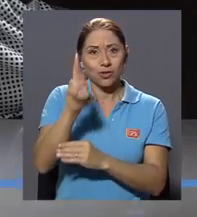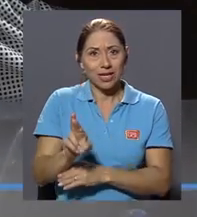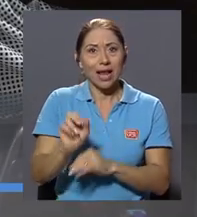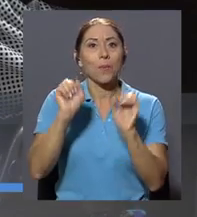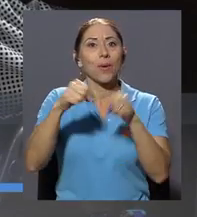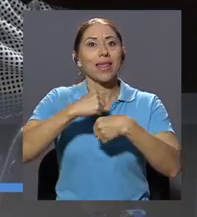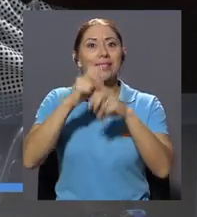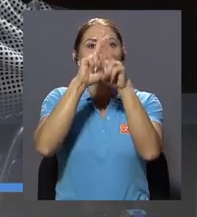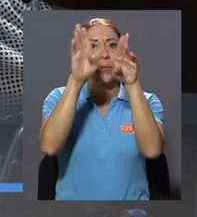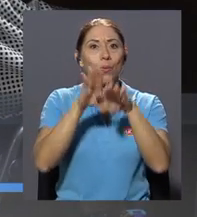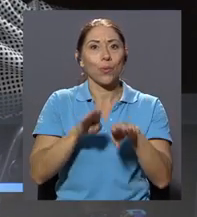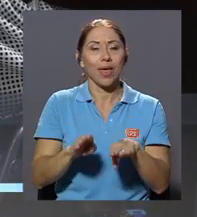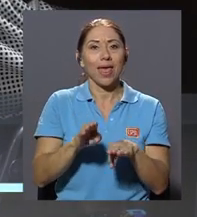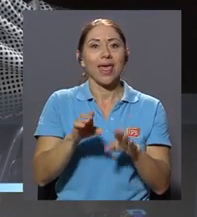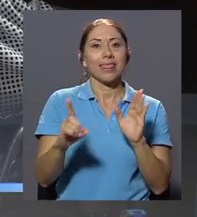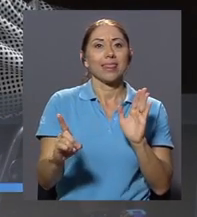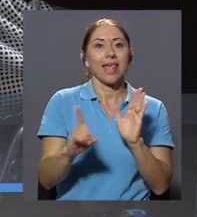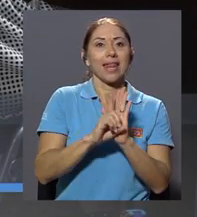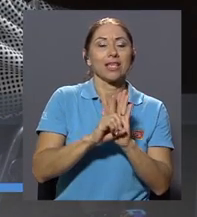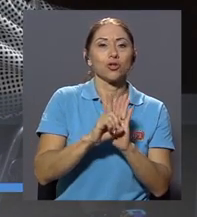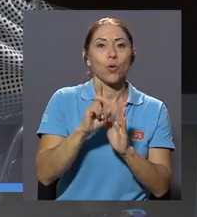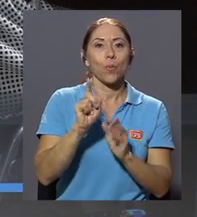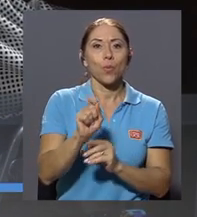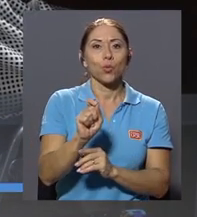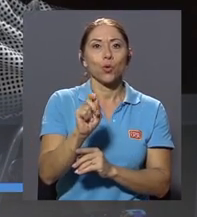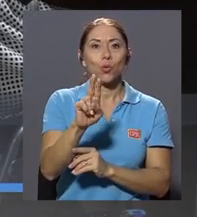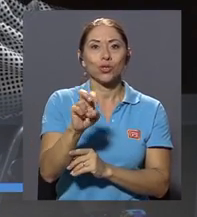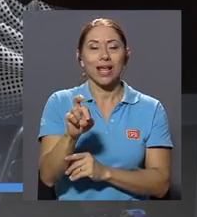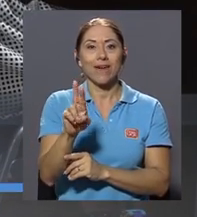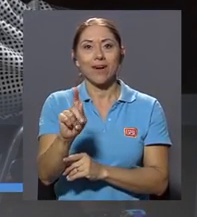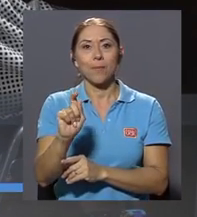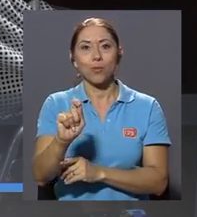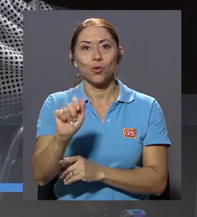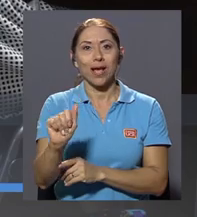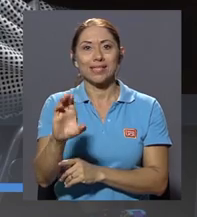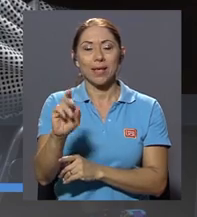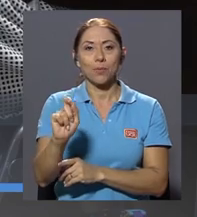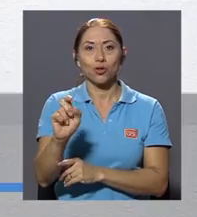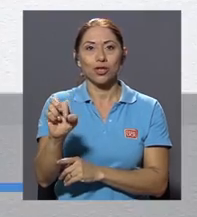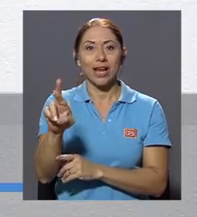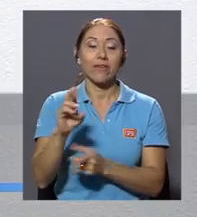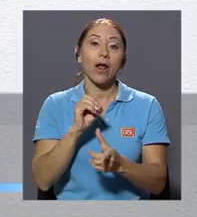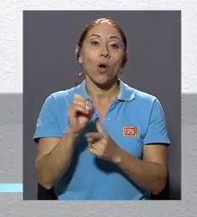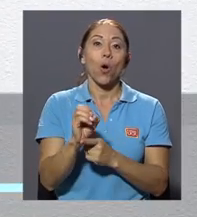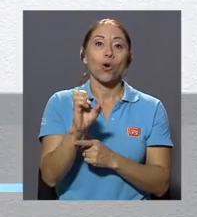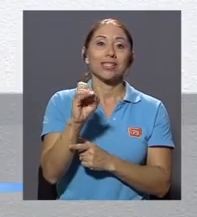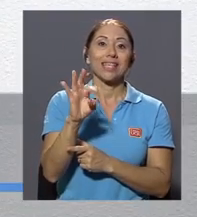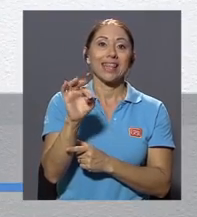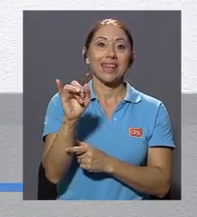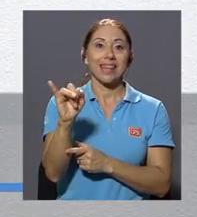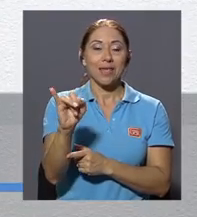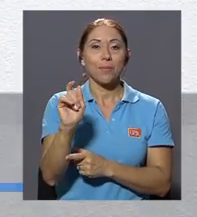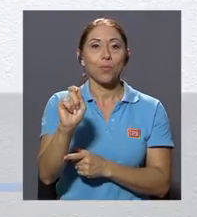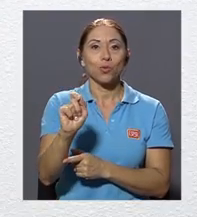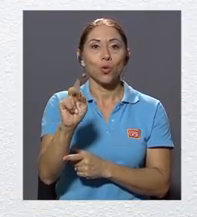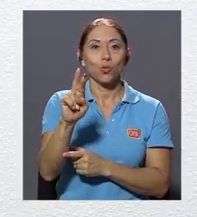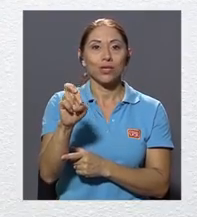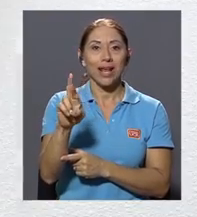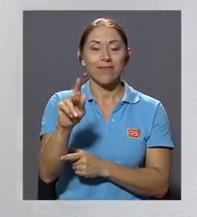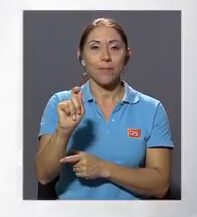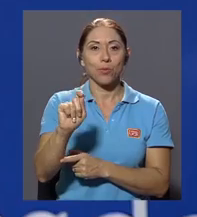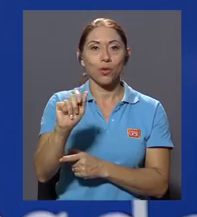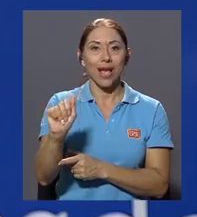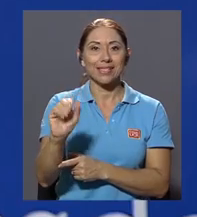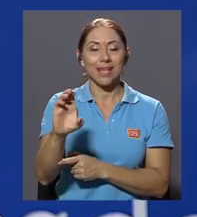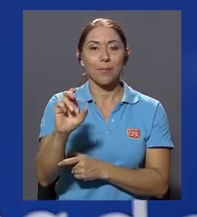puede visitar el sitio web derecho.ucr.ac.cr, o bien acceder a cipti.ucr.ac.cr.